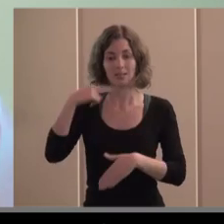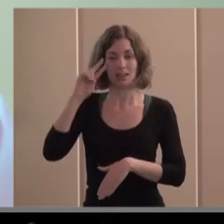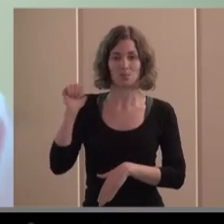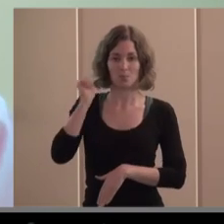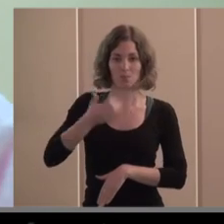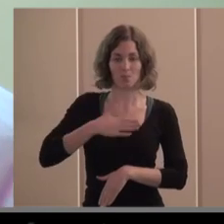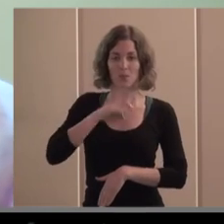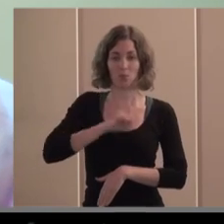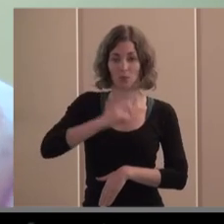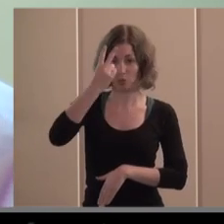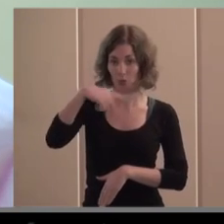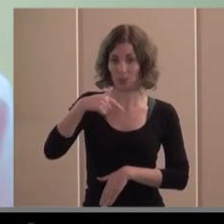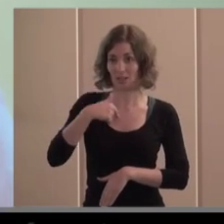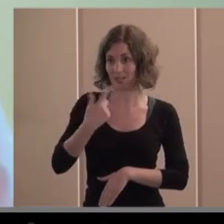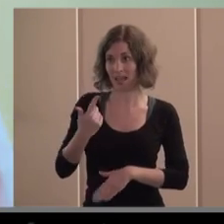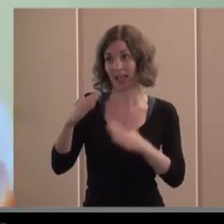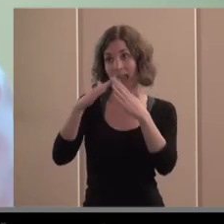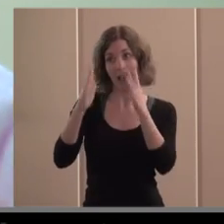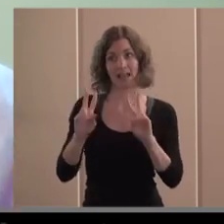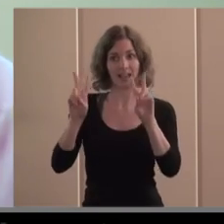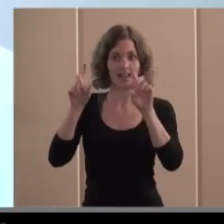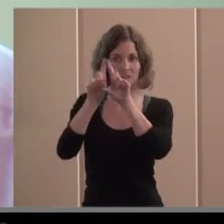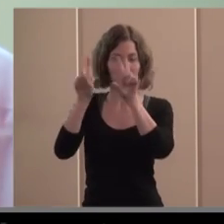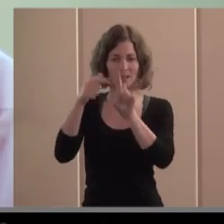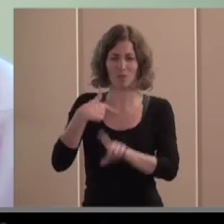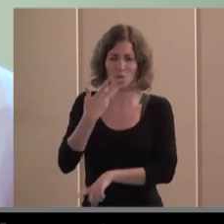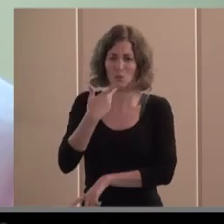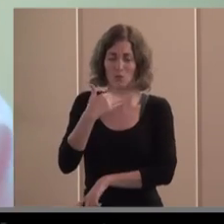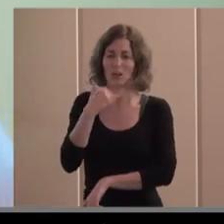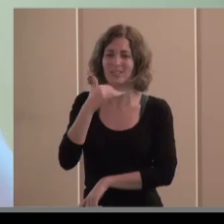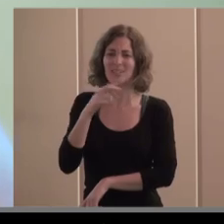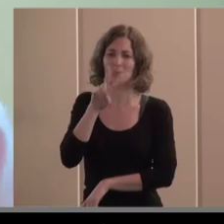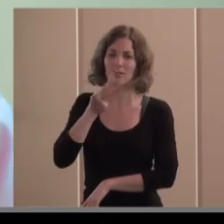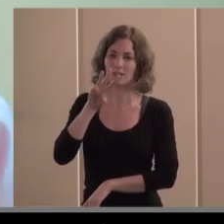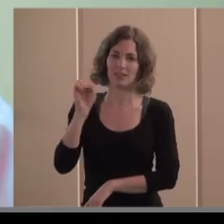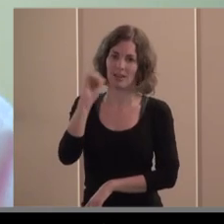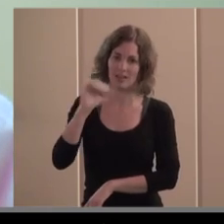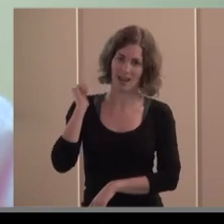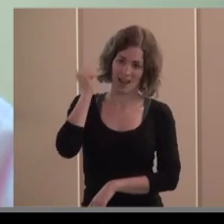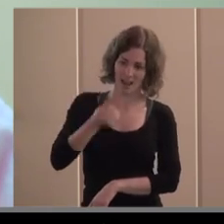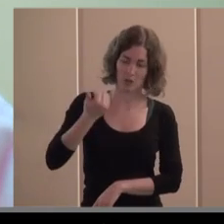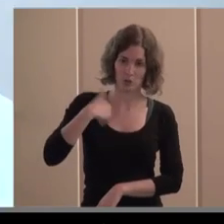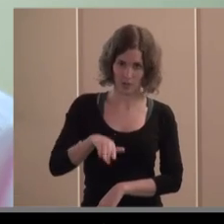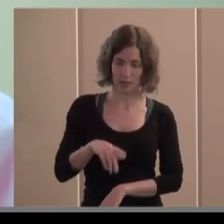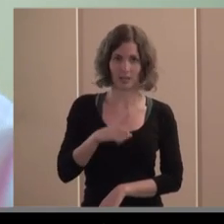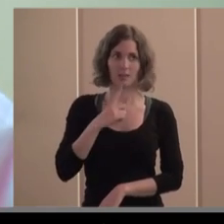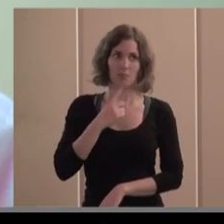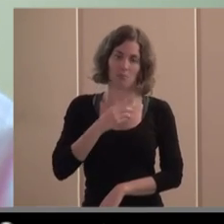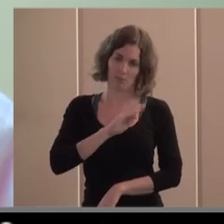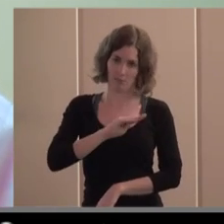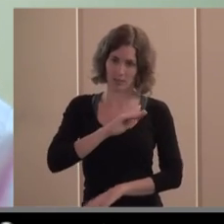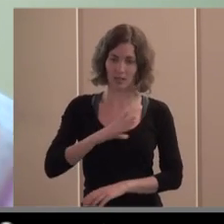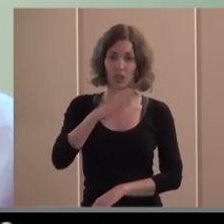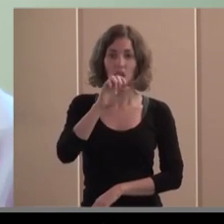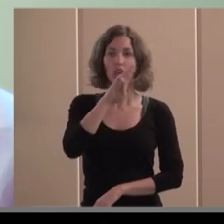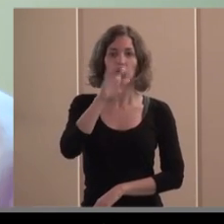casa que mejor conozco en estos momentos ya después de casi 23 años no es poco en CEPES de donde también soy